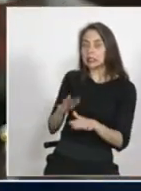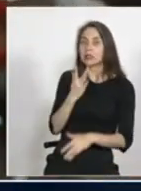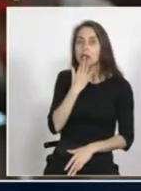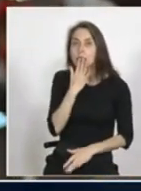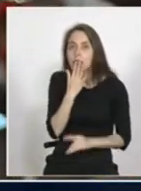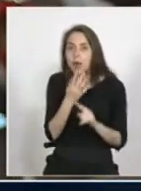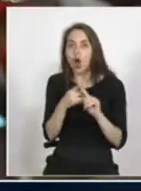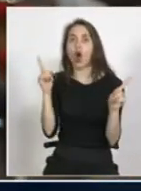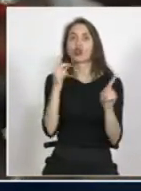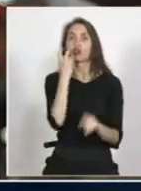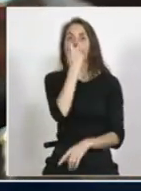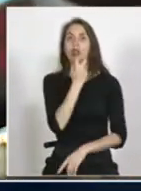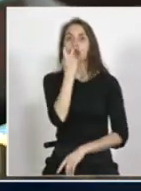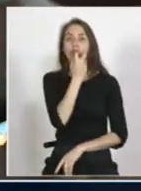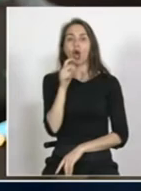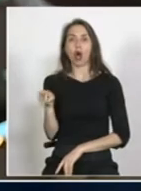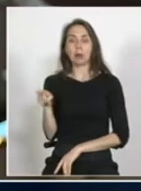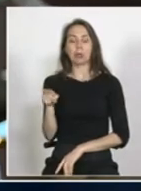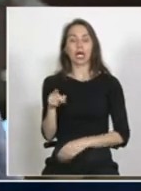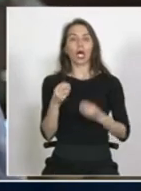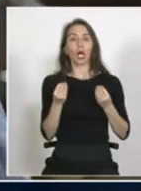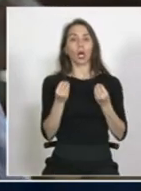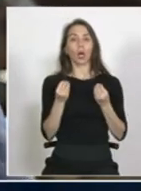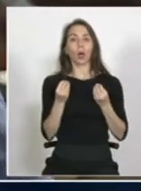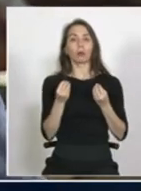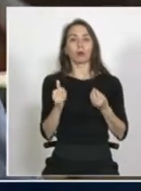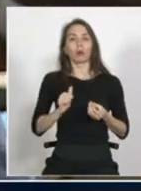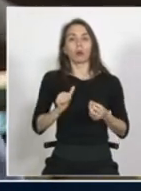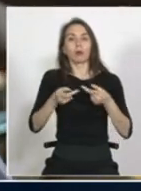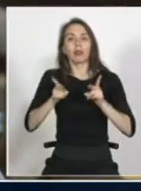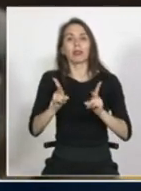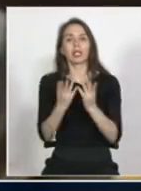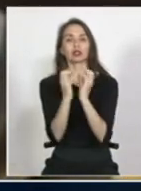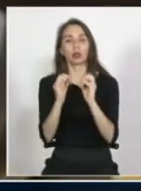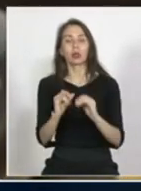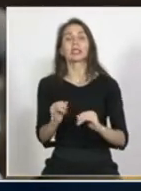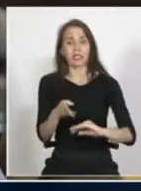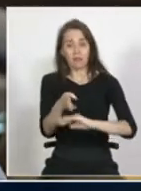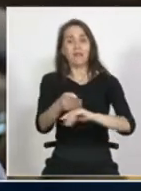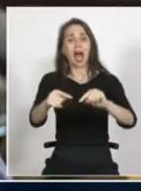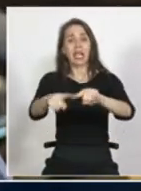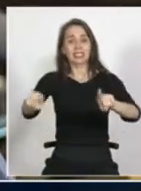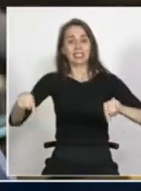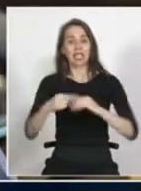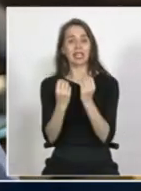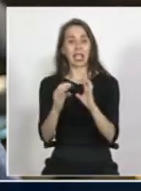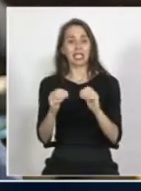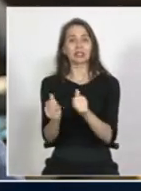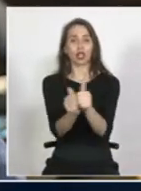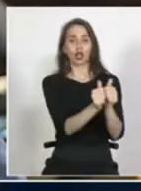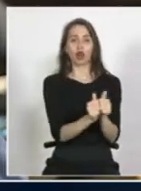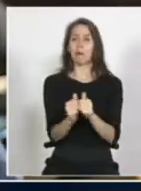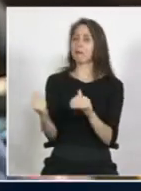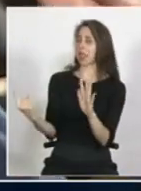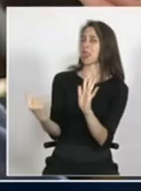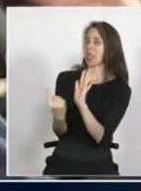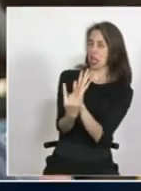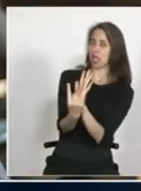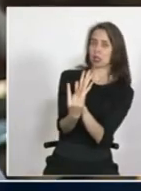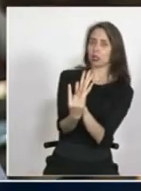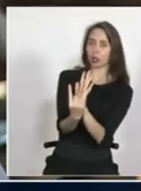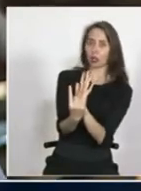la dificultad para poder realmente dar, acceder al derecho de la educación, no como asistir a una sala de clase con más compañeritos y compañeritas, sino